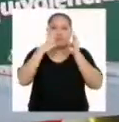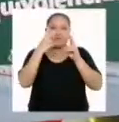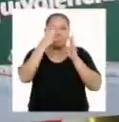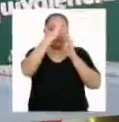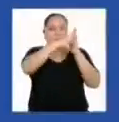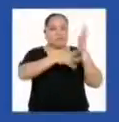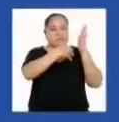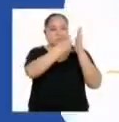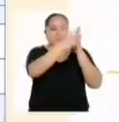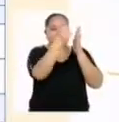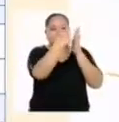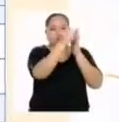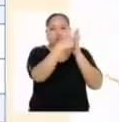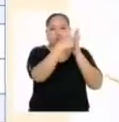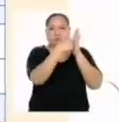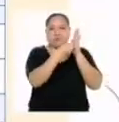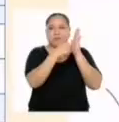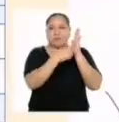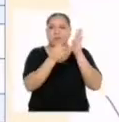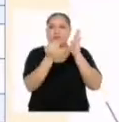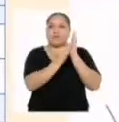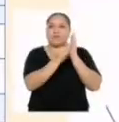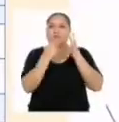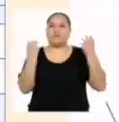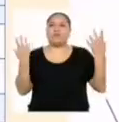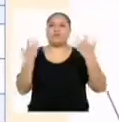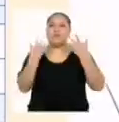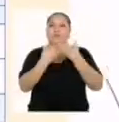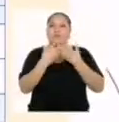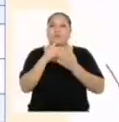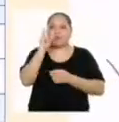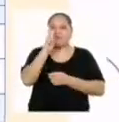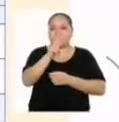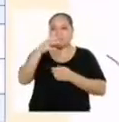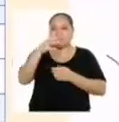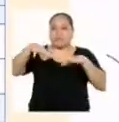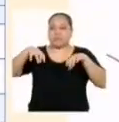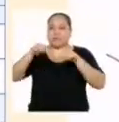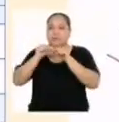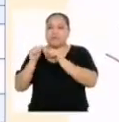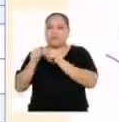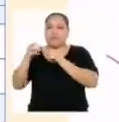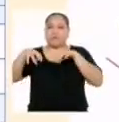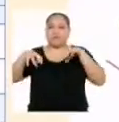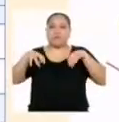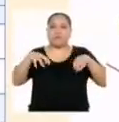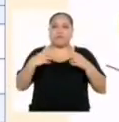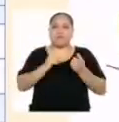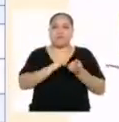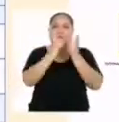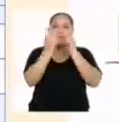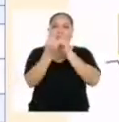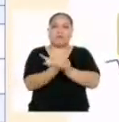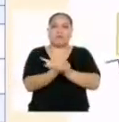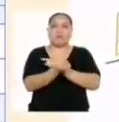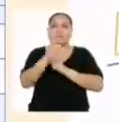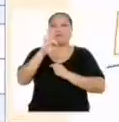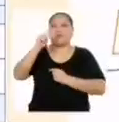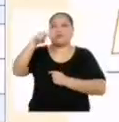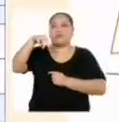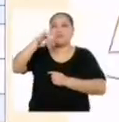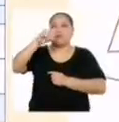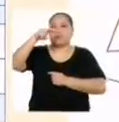lista de cotejo. Establecemos relaciones entre dos magnitudes y transformamos esas relaciones en funciones